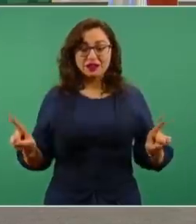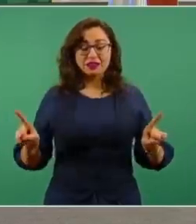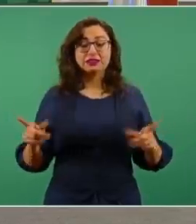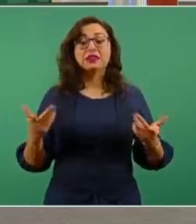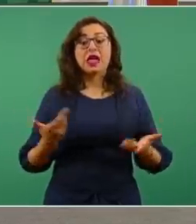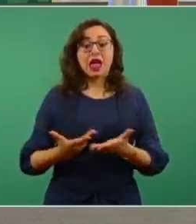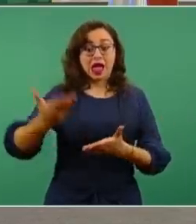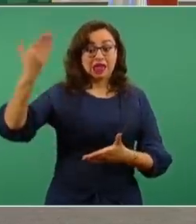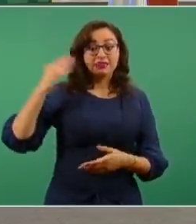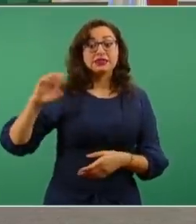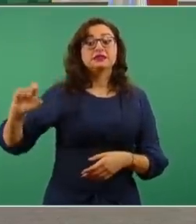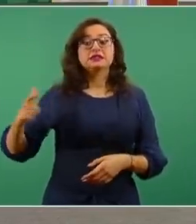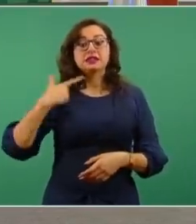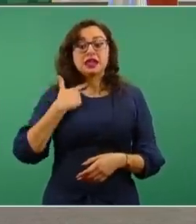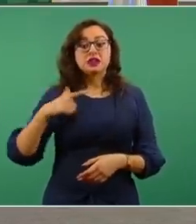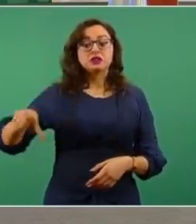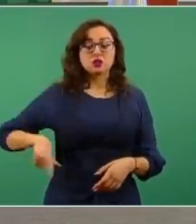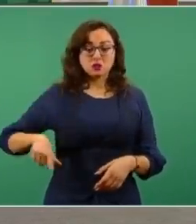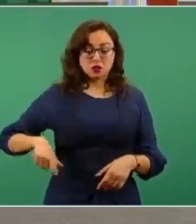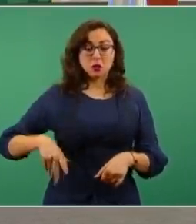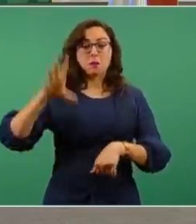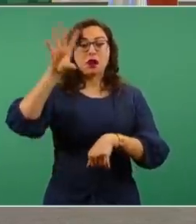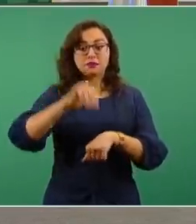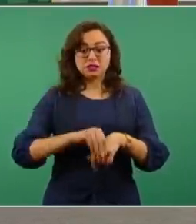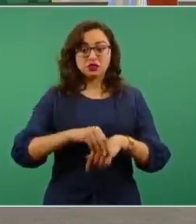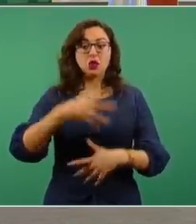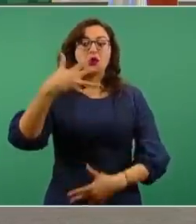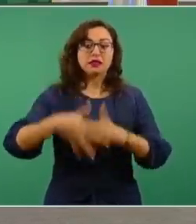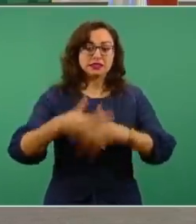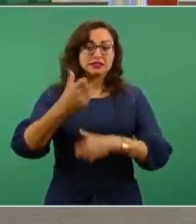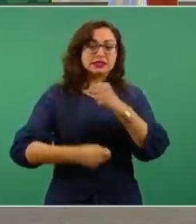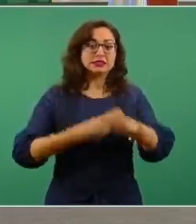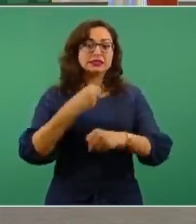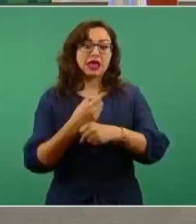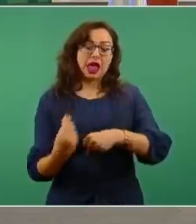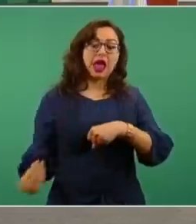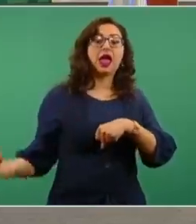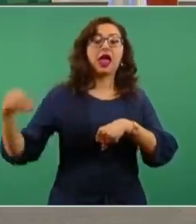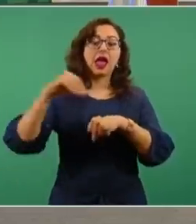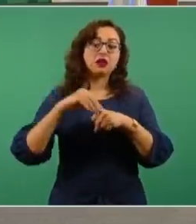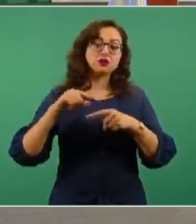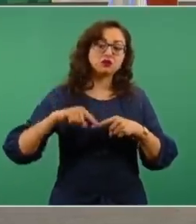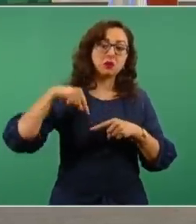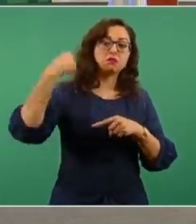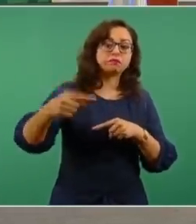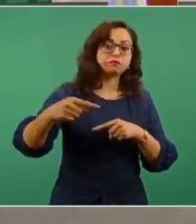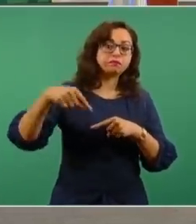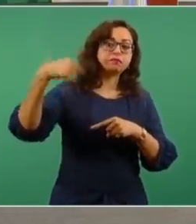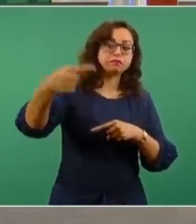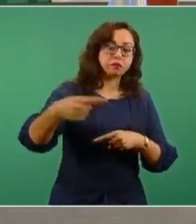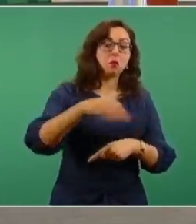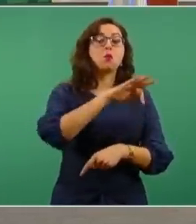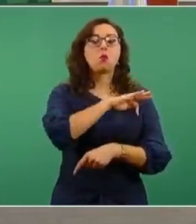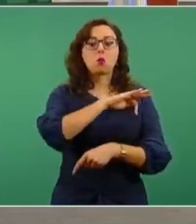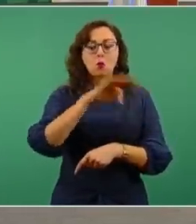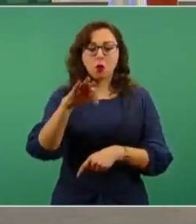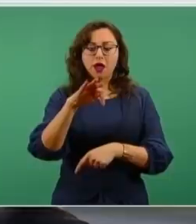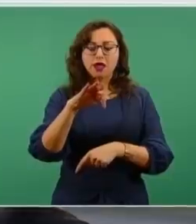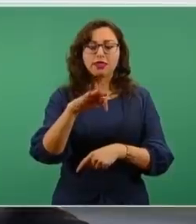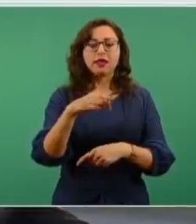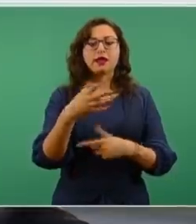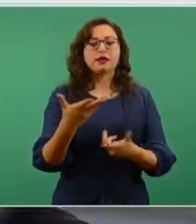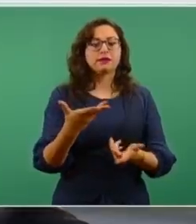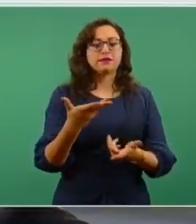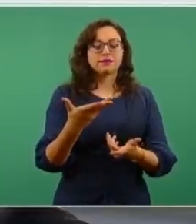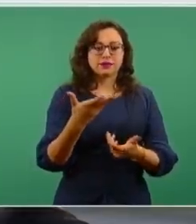adicionales, también con una obligación de suministrarles 66 mil barriles. ¿Cómo quedó ahora